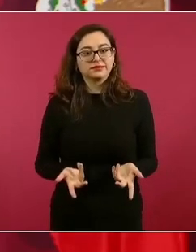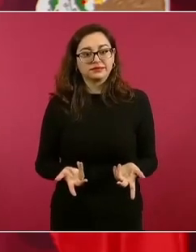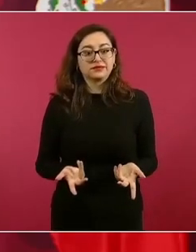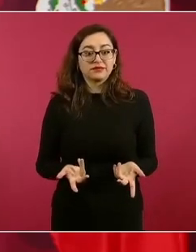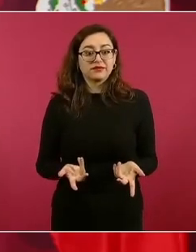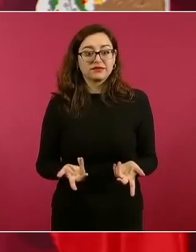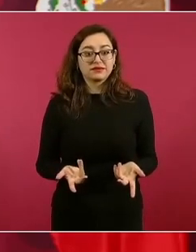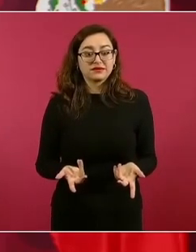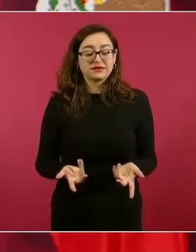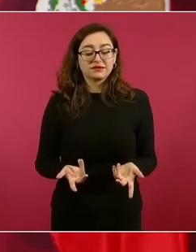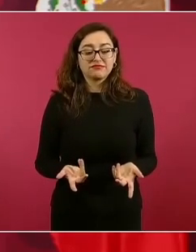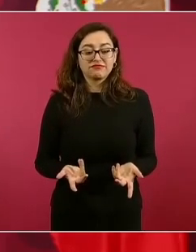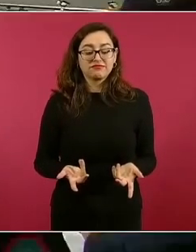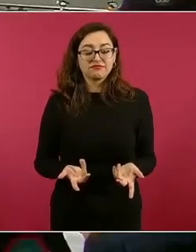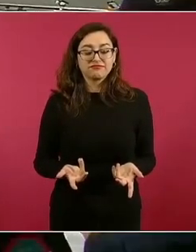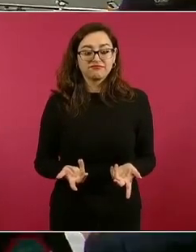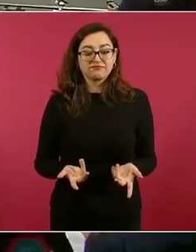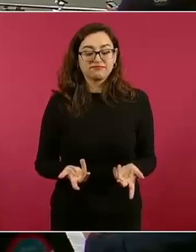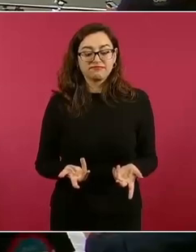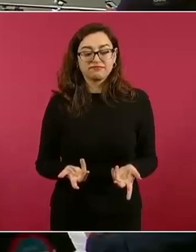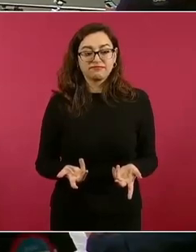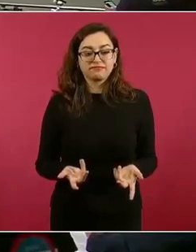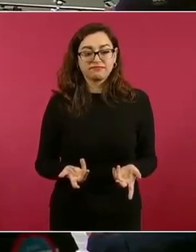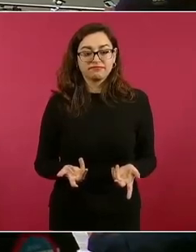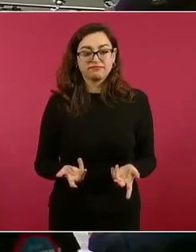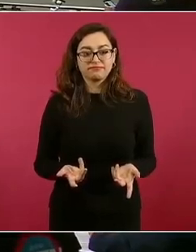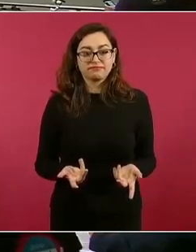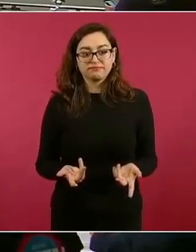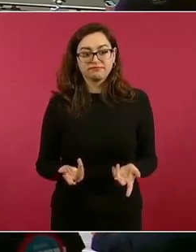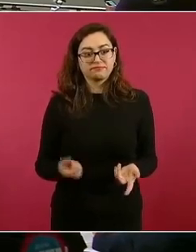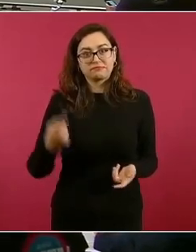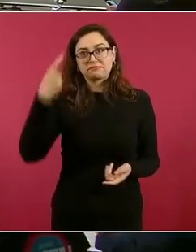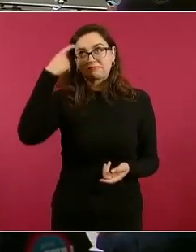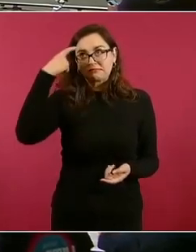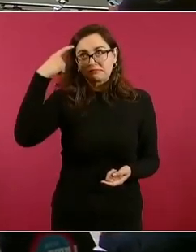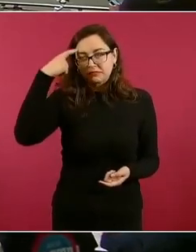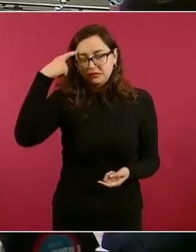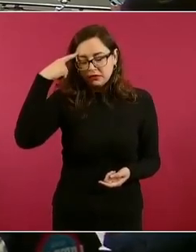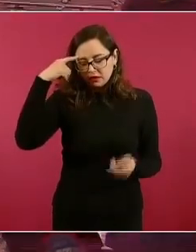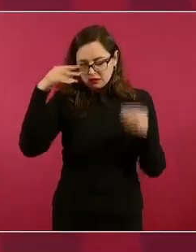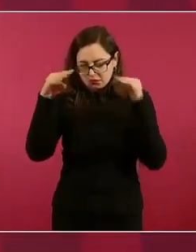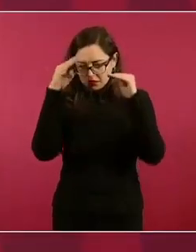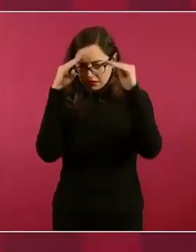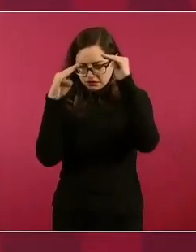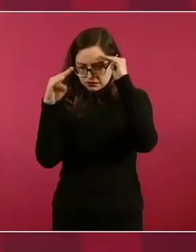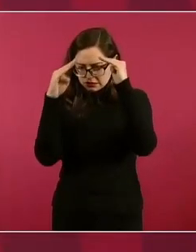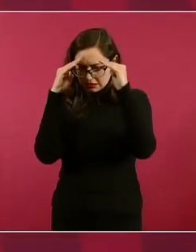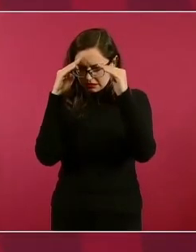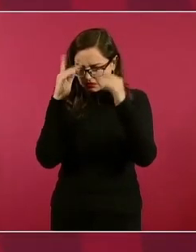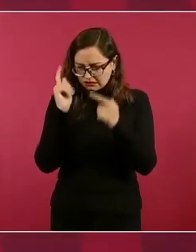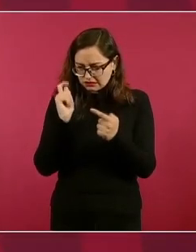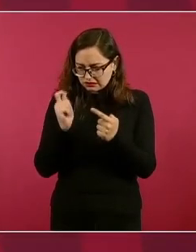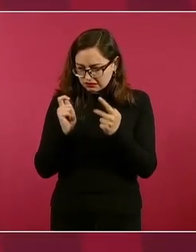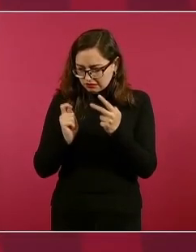la sensatez, los argumentos,